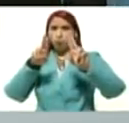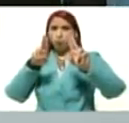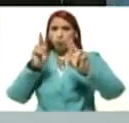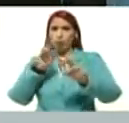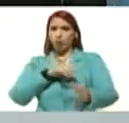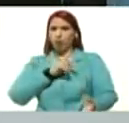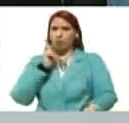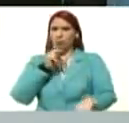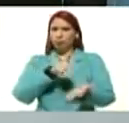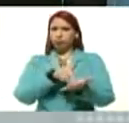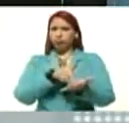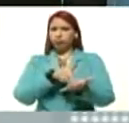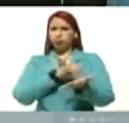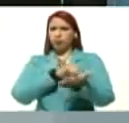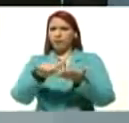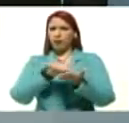Nueva York,